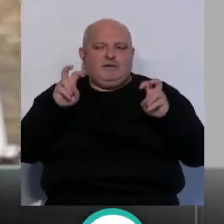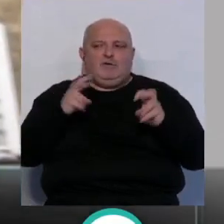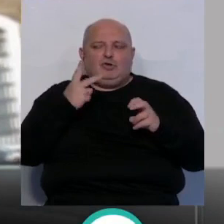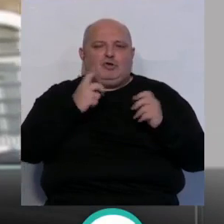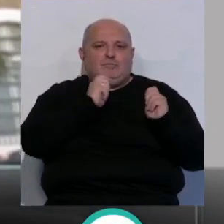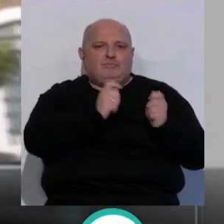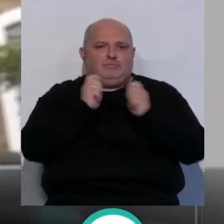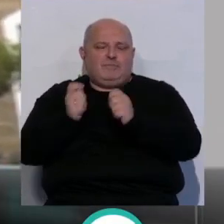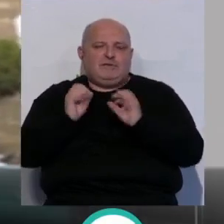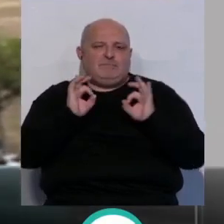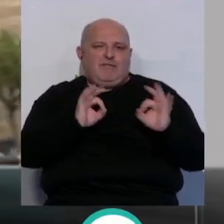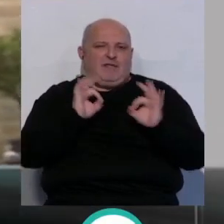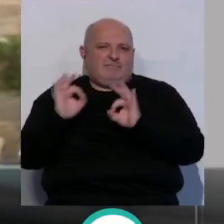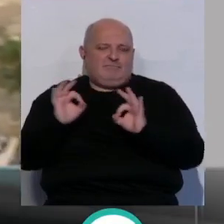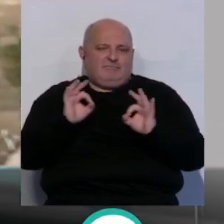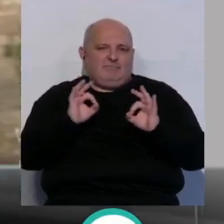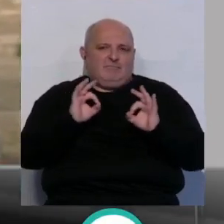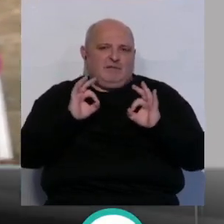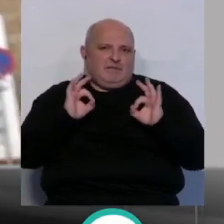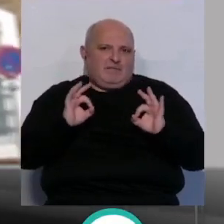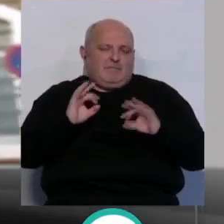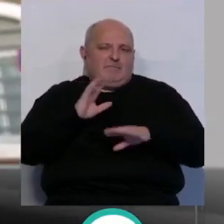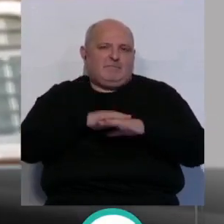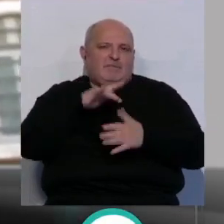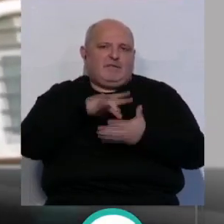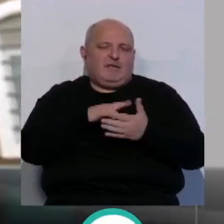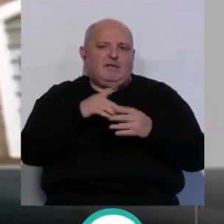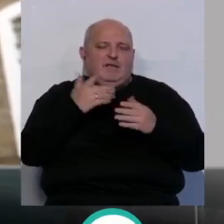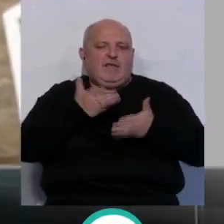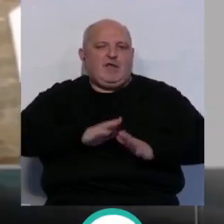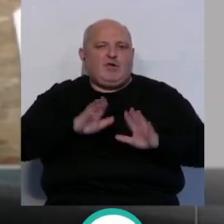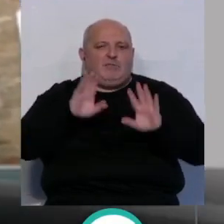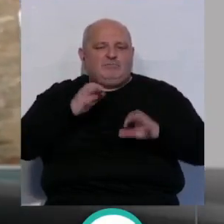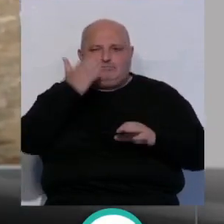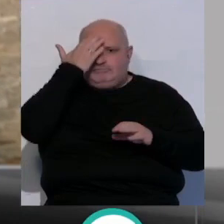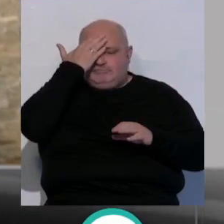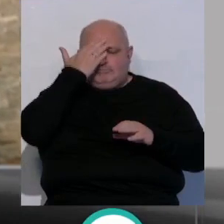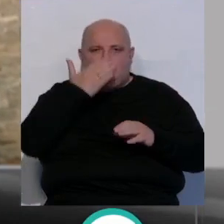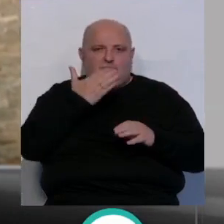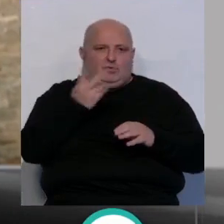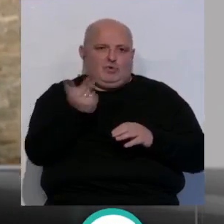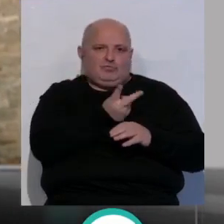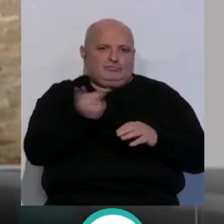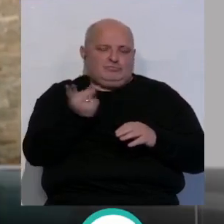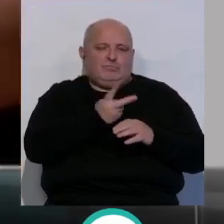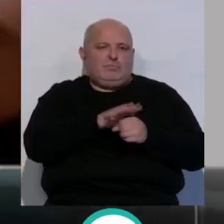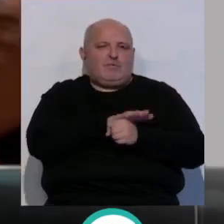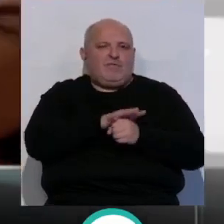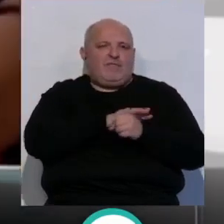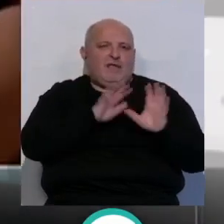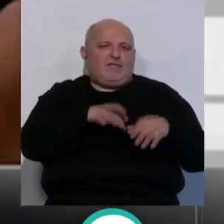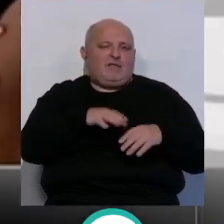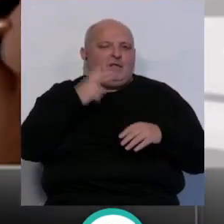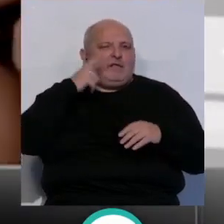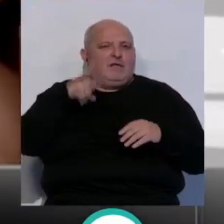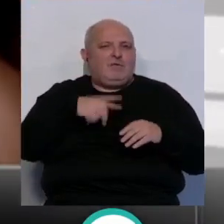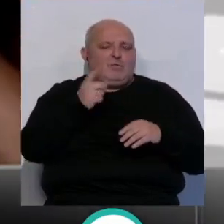dos distinciones especiales, de dos distinciones extraordinarias, en este caso como hijos predilectos de la provincia de Cádiz. La provincia de Cádiz quiere